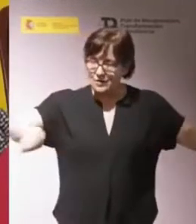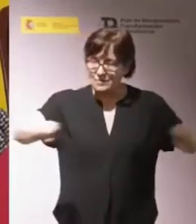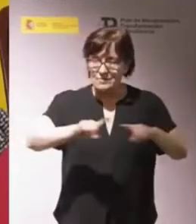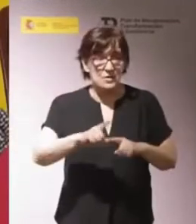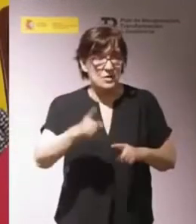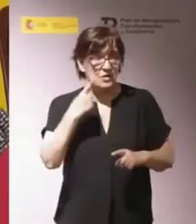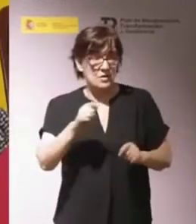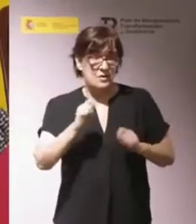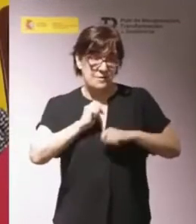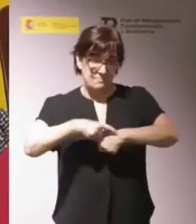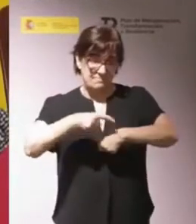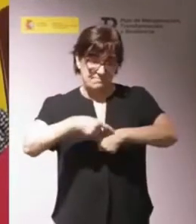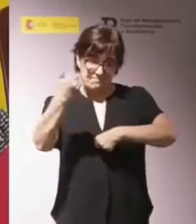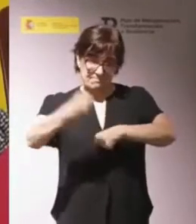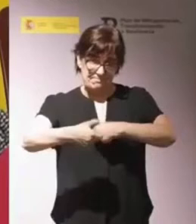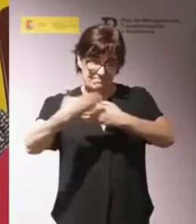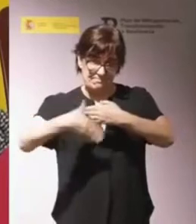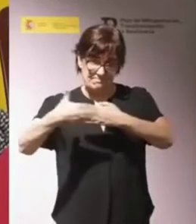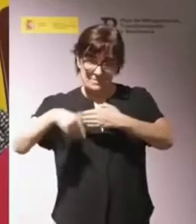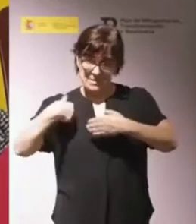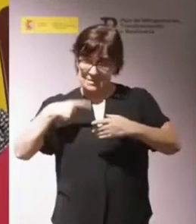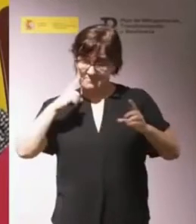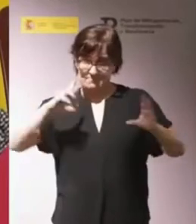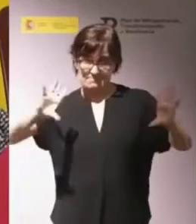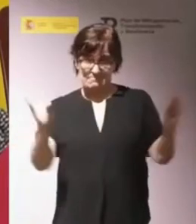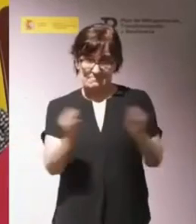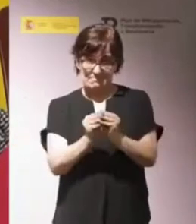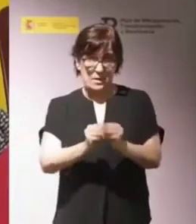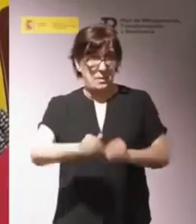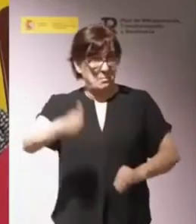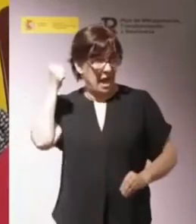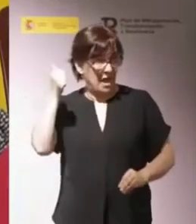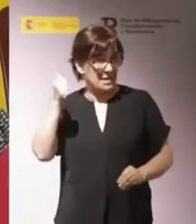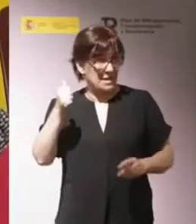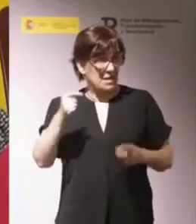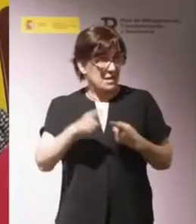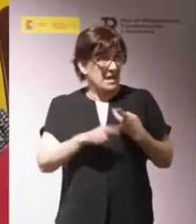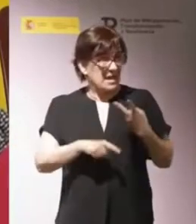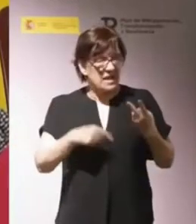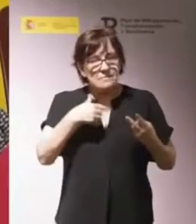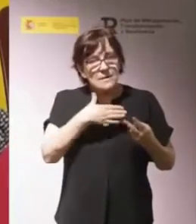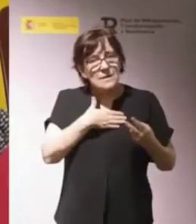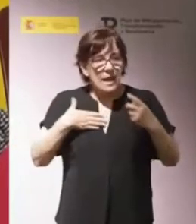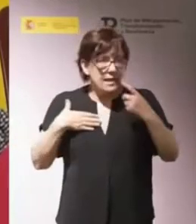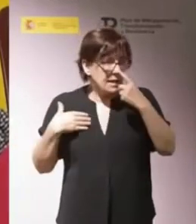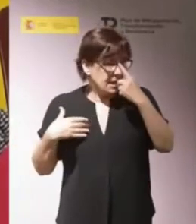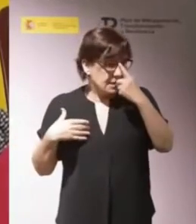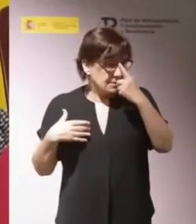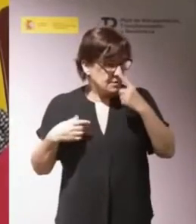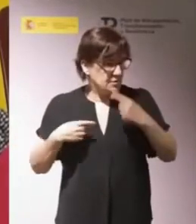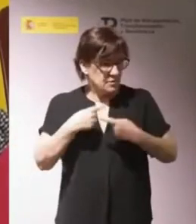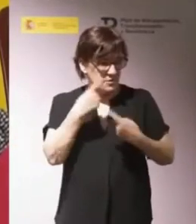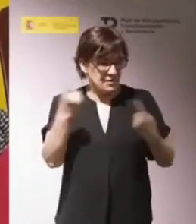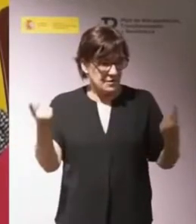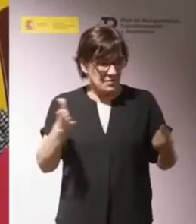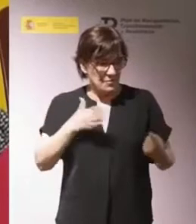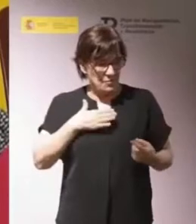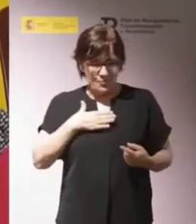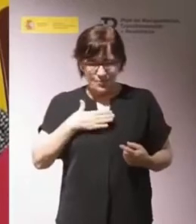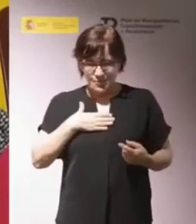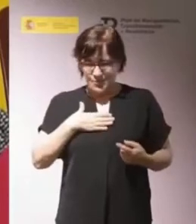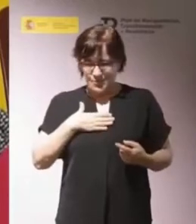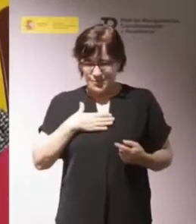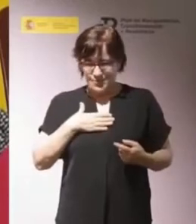Como nos han recordado el tiempo, yo voy a intentar sintetizar aún más. Pero sí que quería decir que, bueno, por nuestra parte,